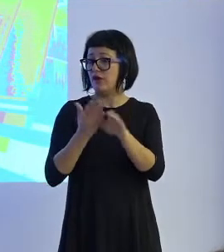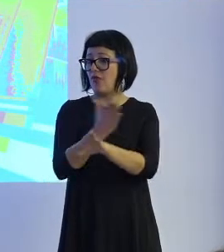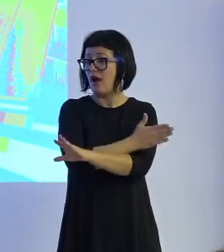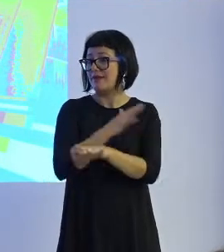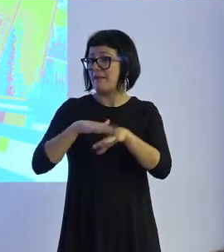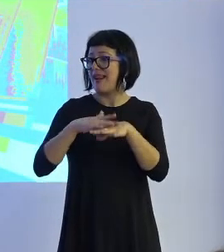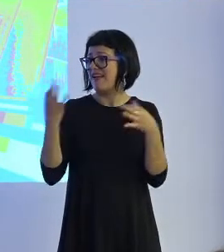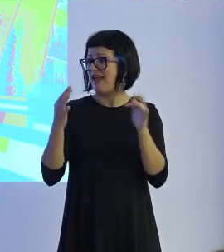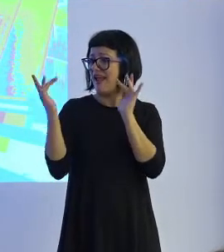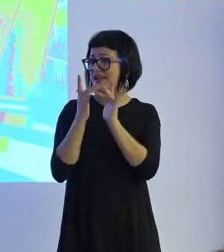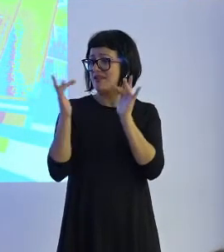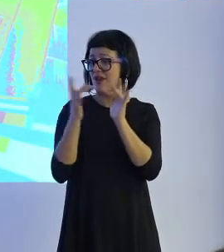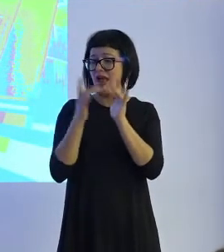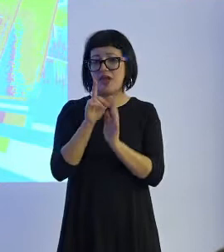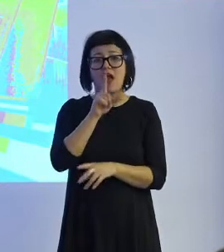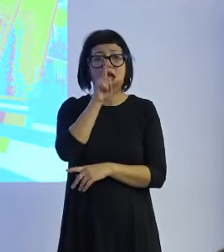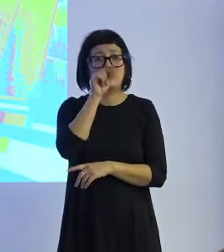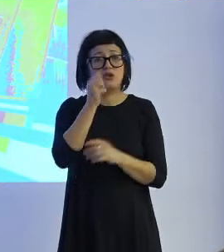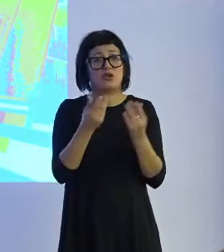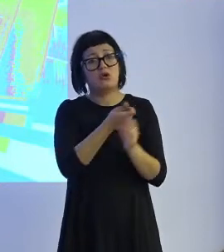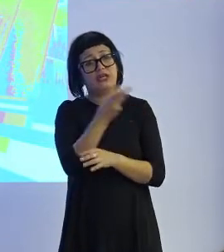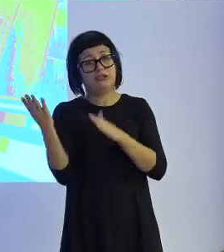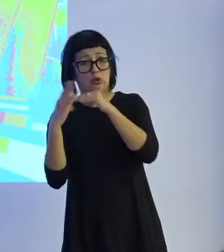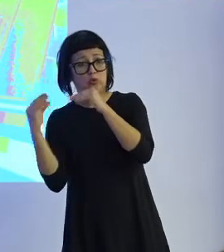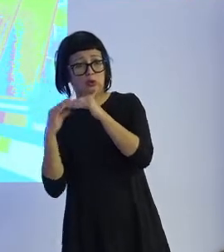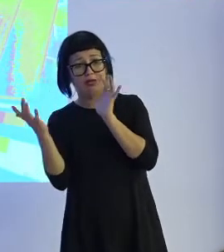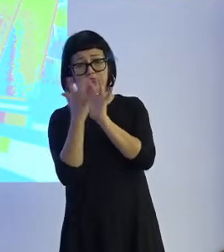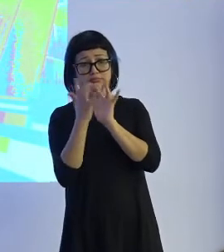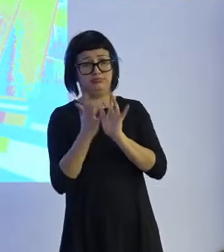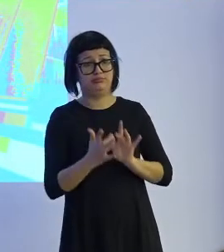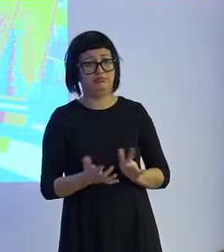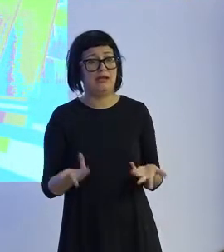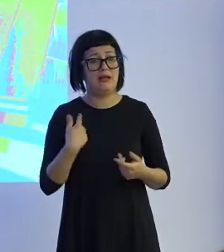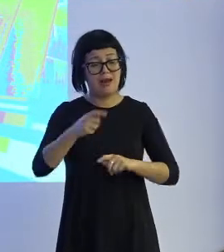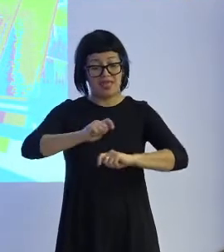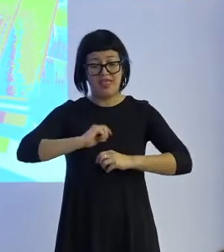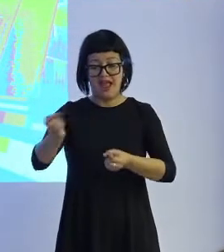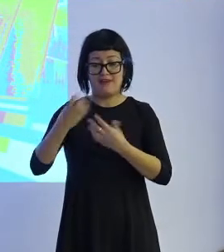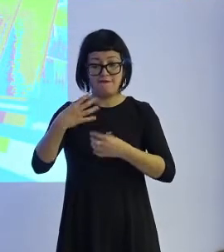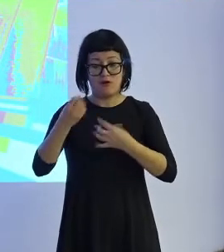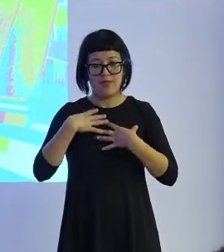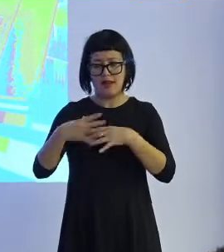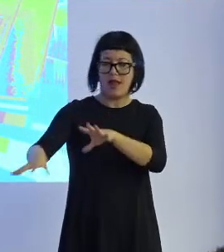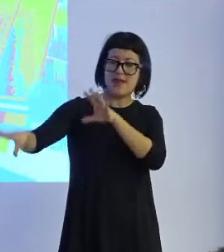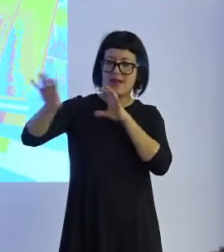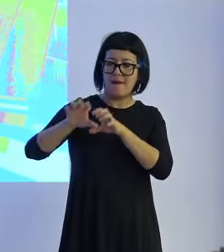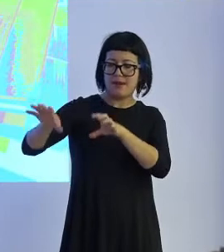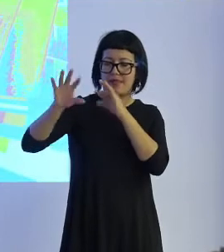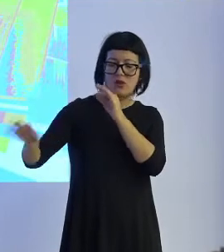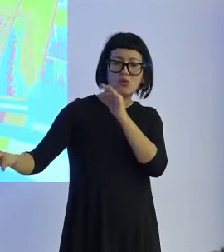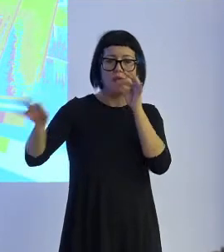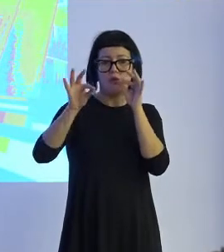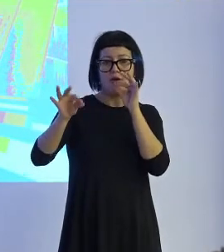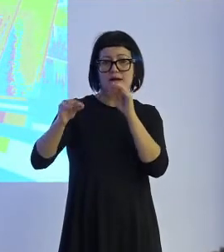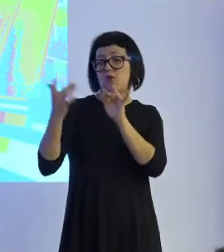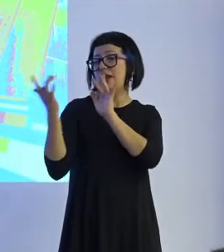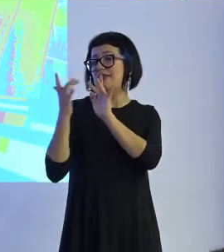interactuara en Twitter con otros usuarios de Twitter y para que a su vez obtuviera información, se nutriera y aprendiera en